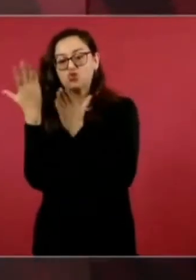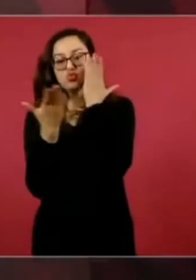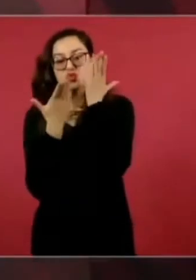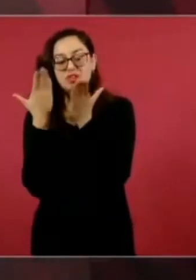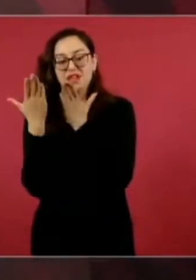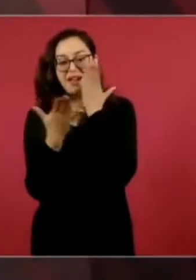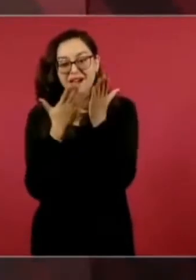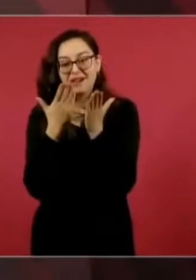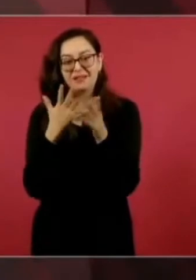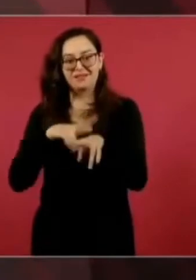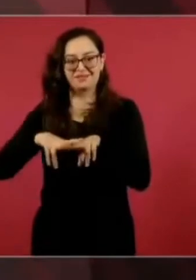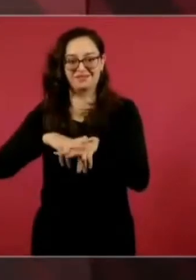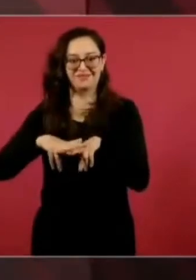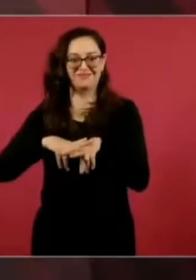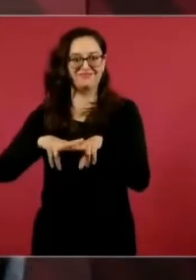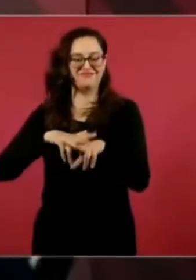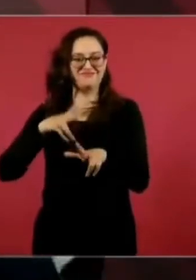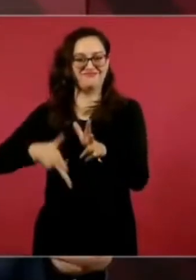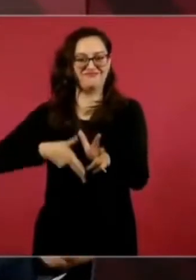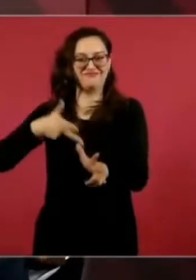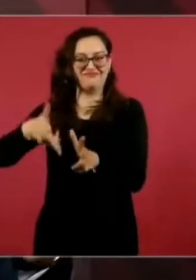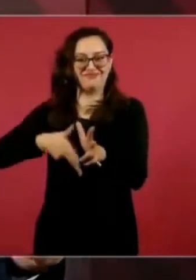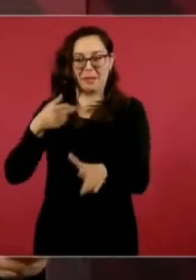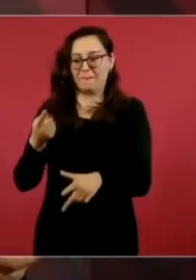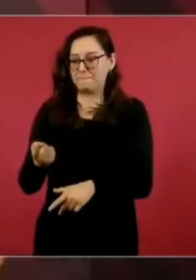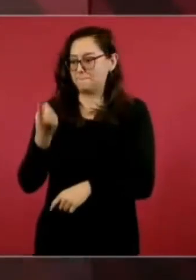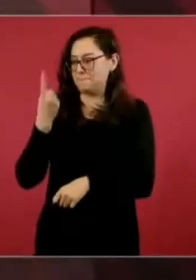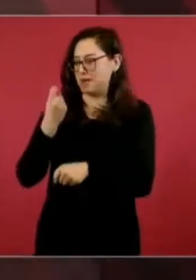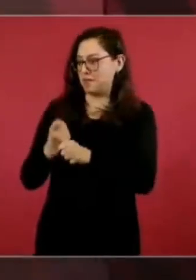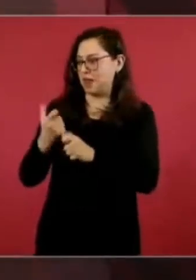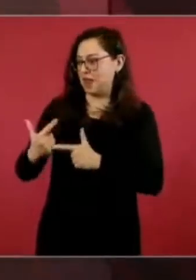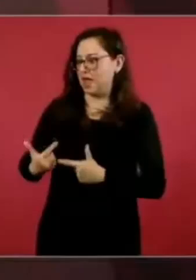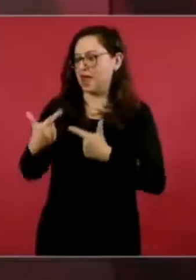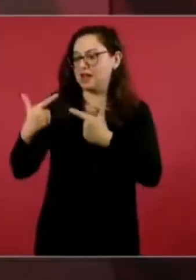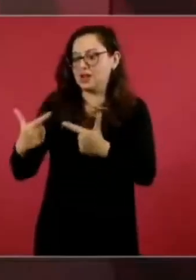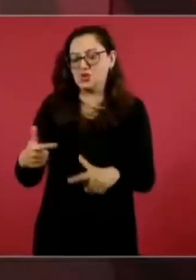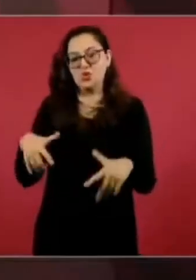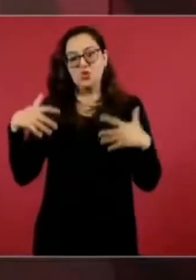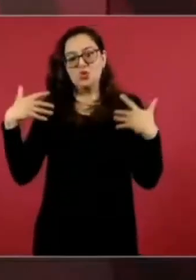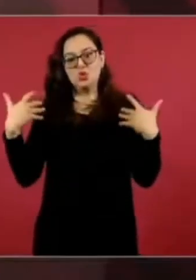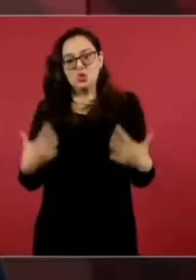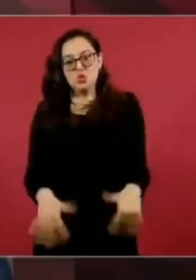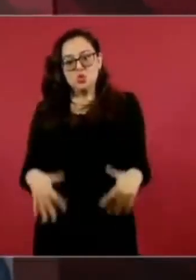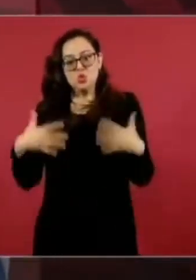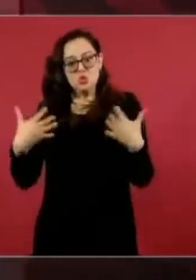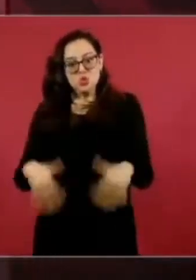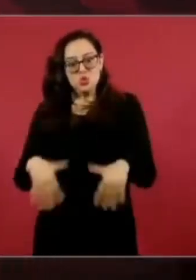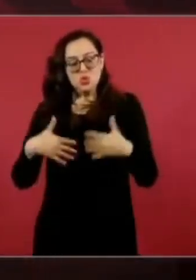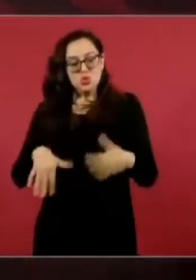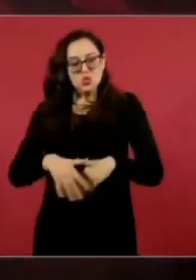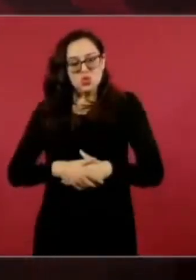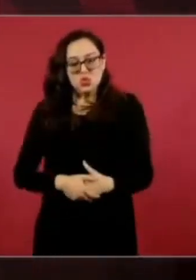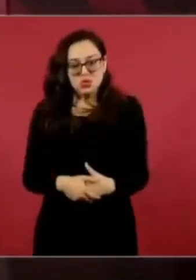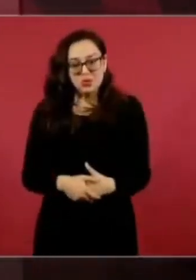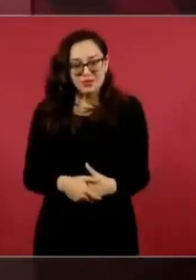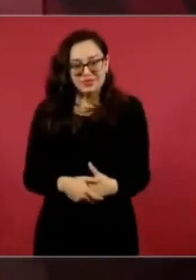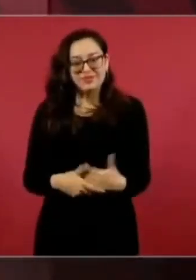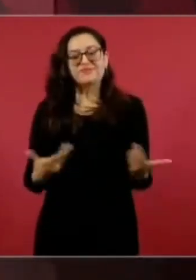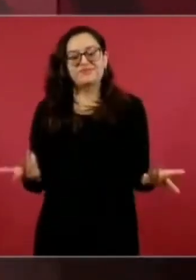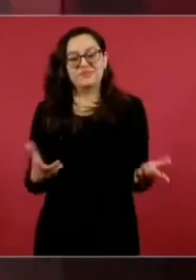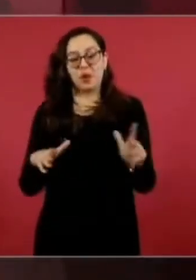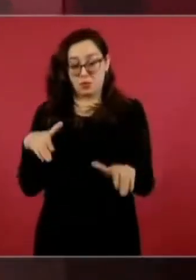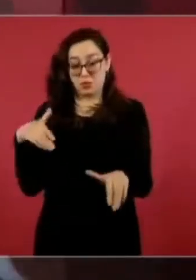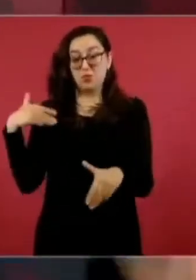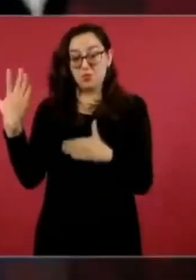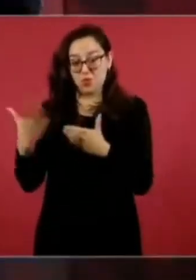y imagínense el programa de la presidenta de que